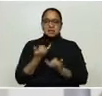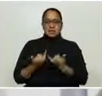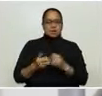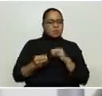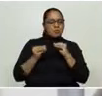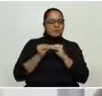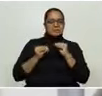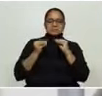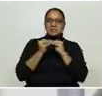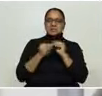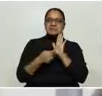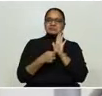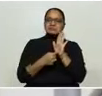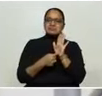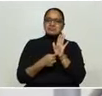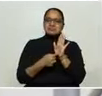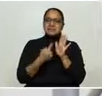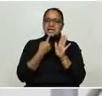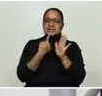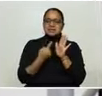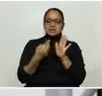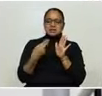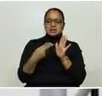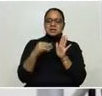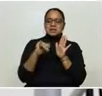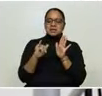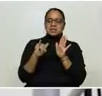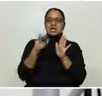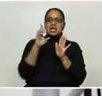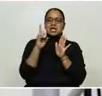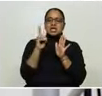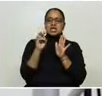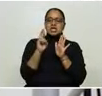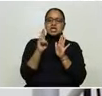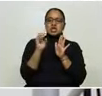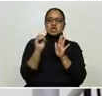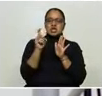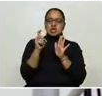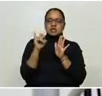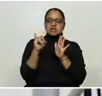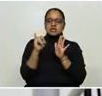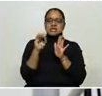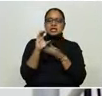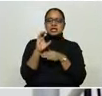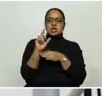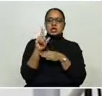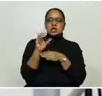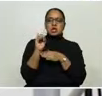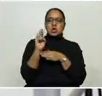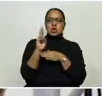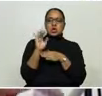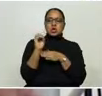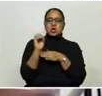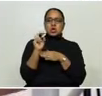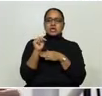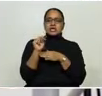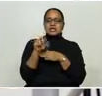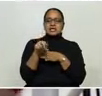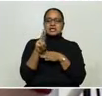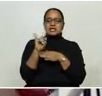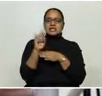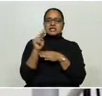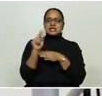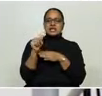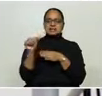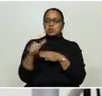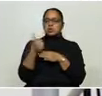prometedor es en base a la hidroxicloroquina que lo estamos utilizando. El estudio de OMS, ese Solidarity incluye interferón